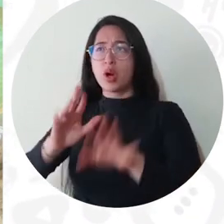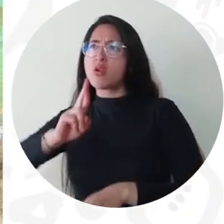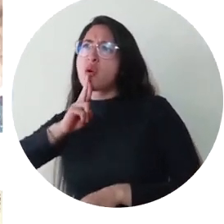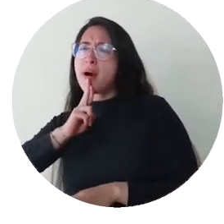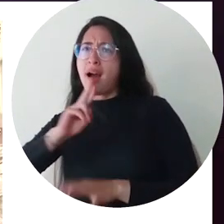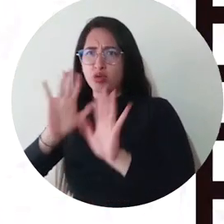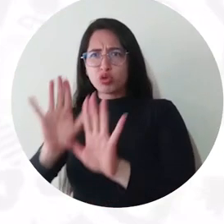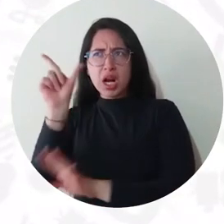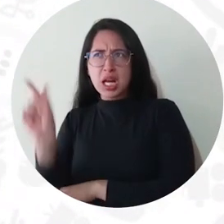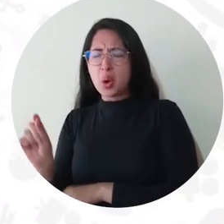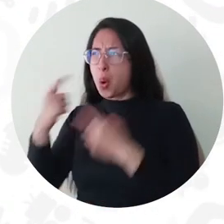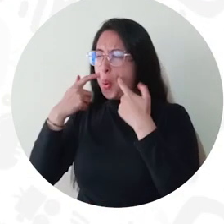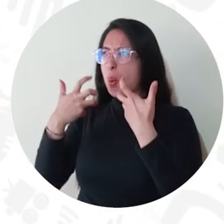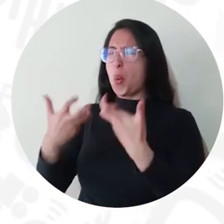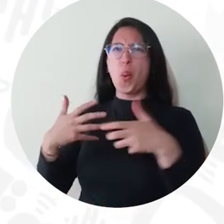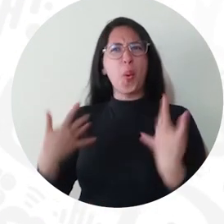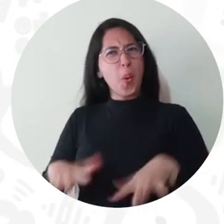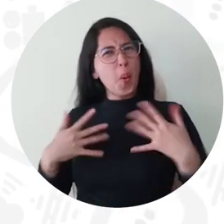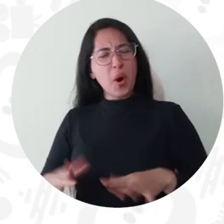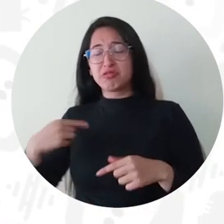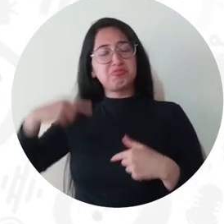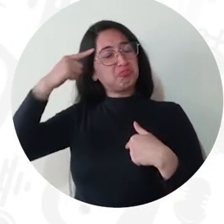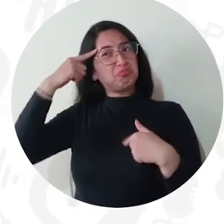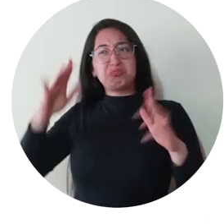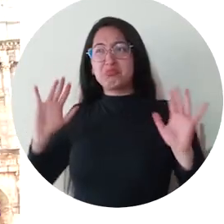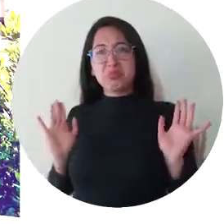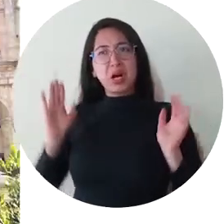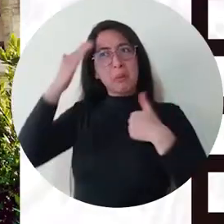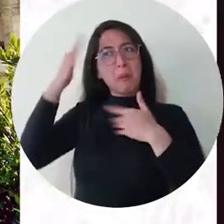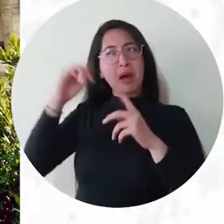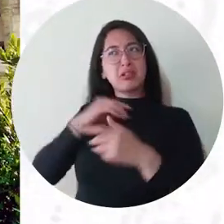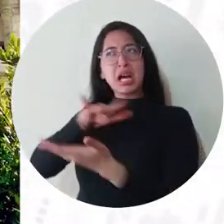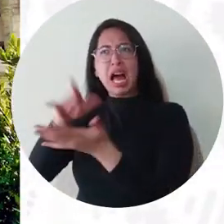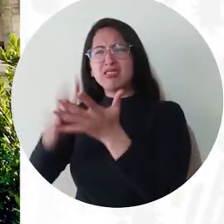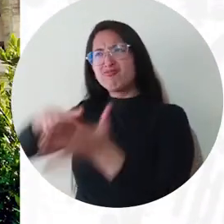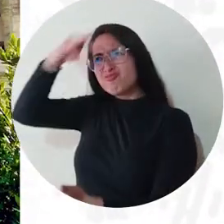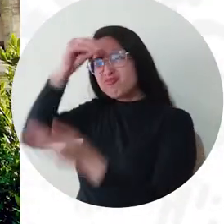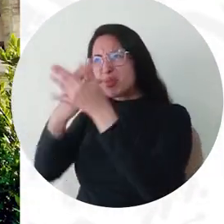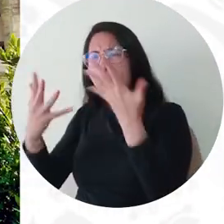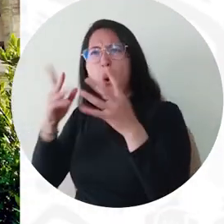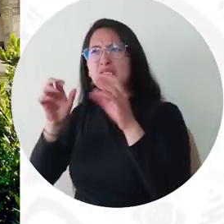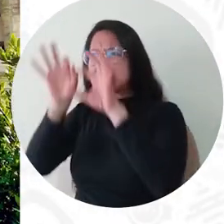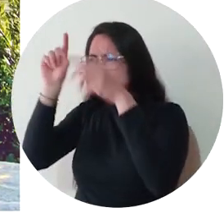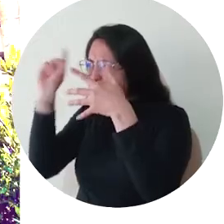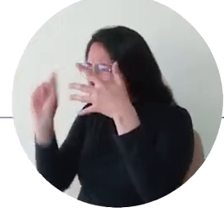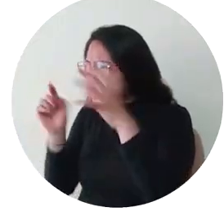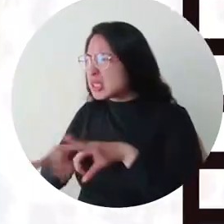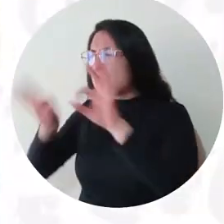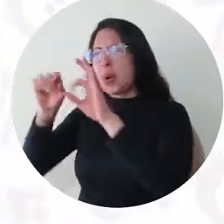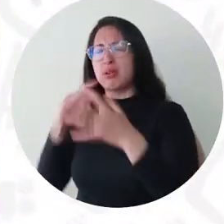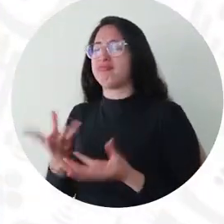como lo es la Sapienza de Roma, pienso que ya es de locos. Es algo que uno no imagina y que se trae uno tantos aprendizajes